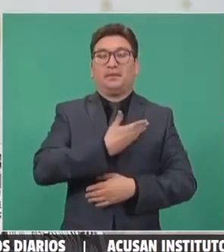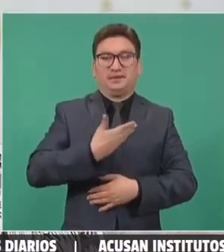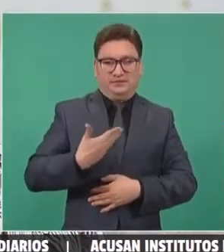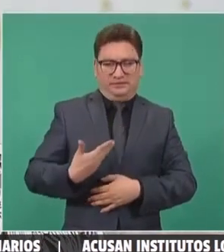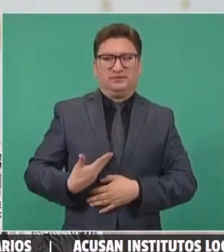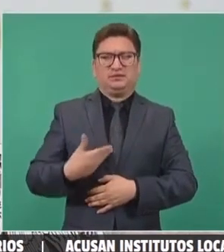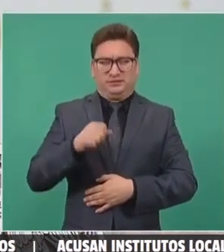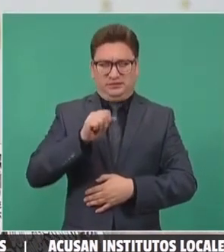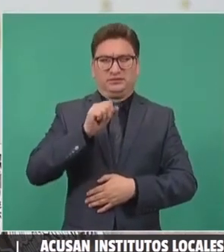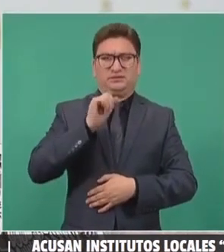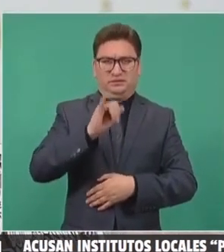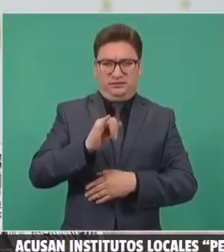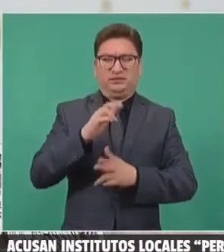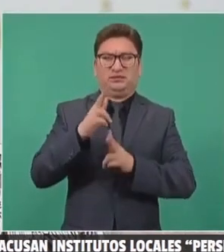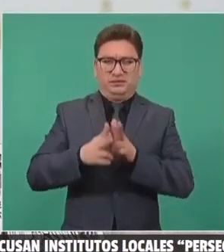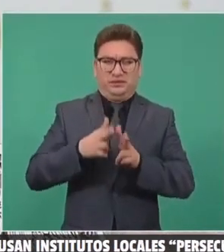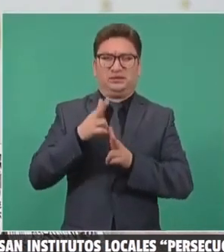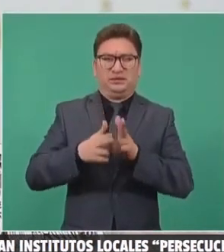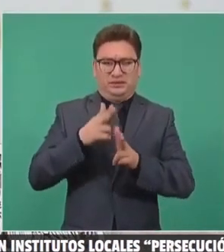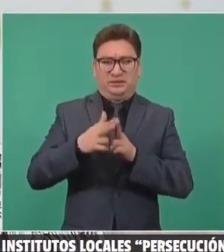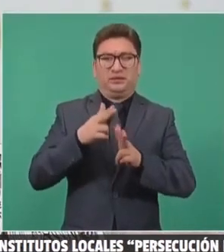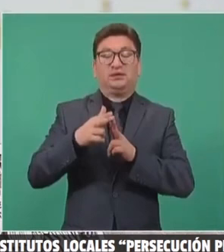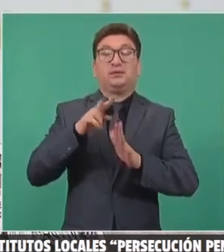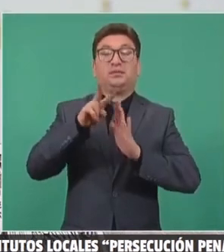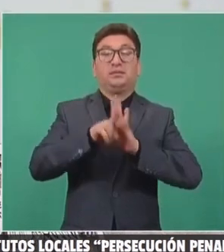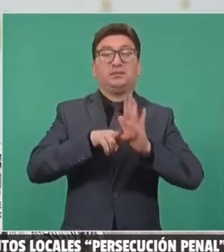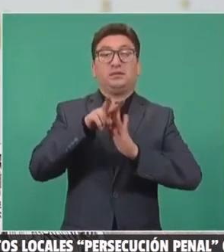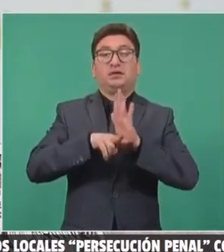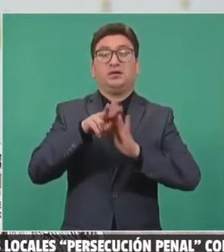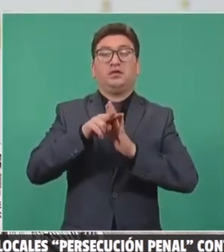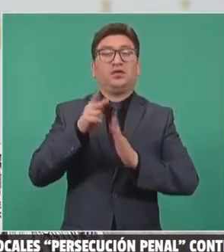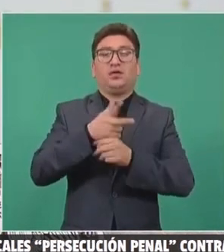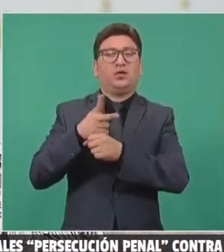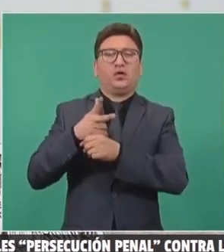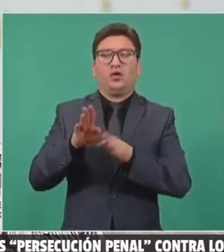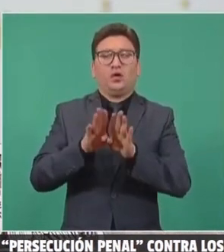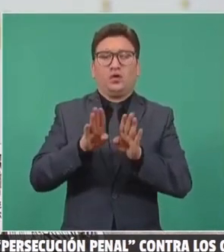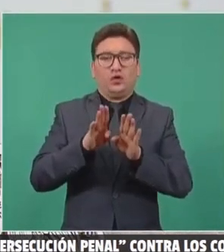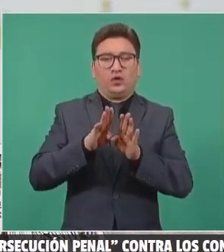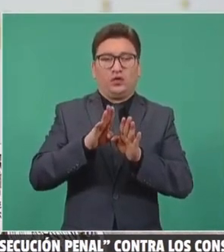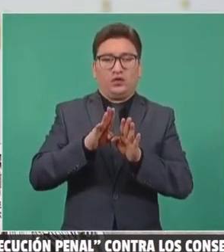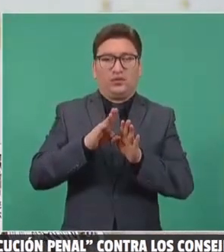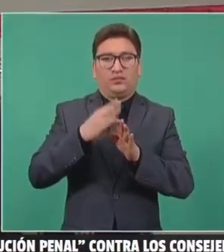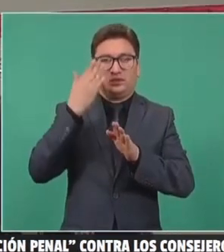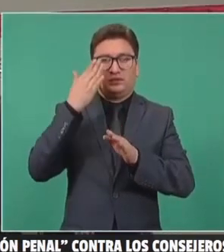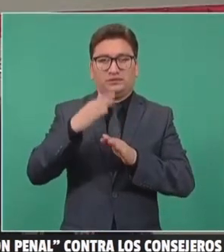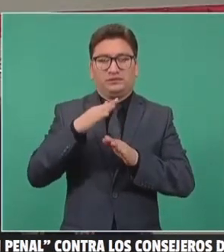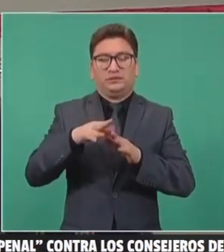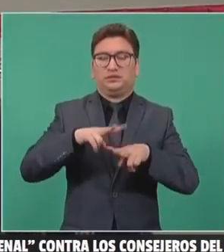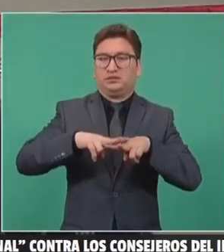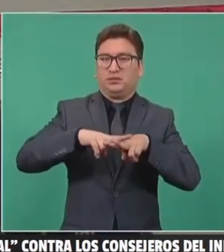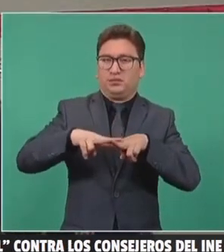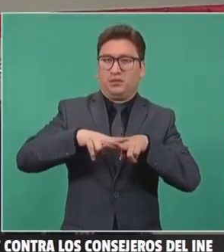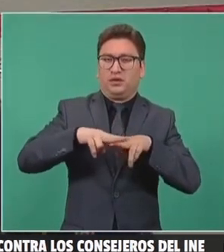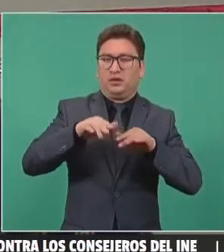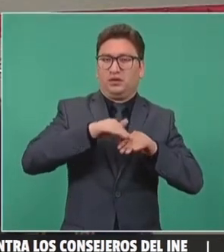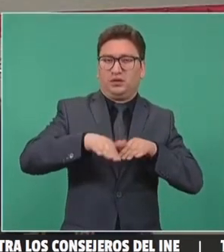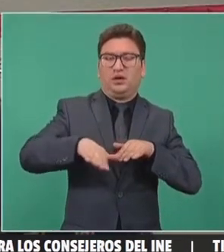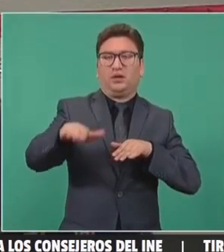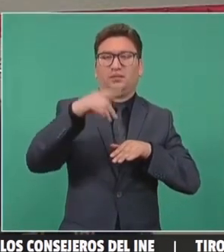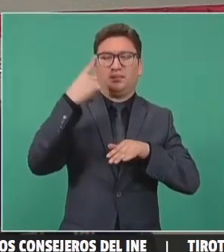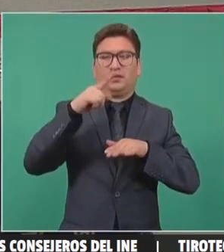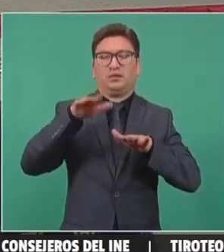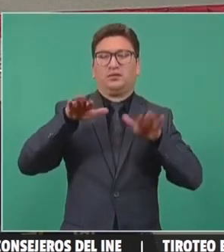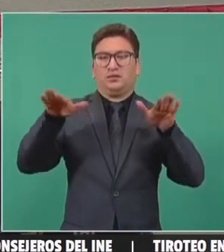sí viajaron en tren y que el video se hizo durante un recorrido por la vía del tren que pasa rumbo al